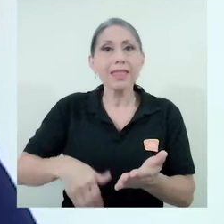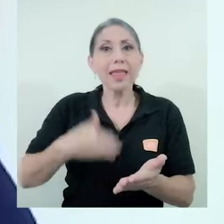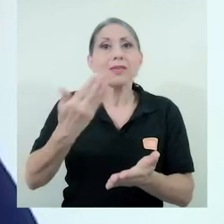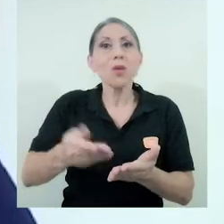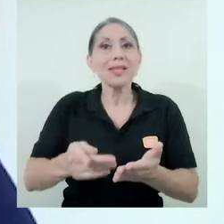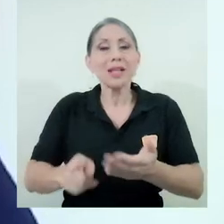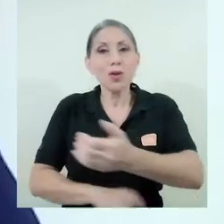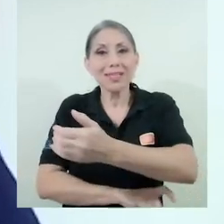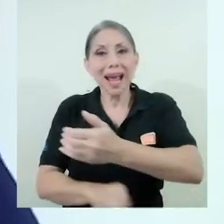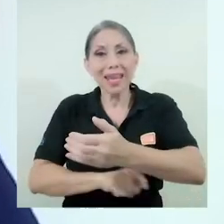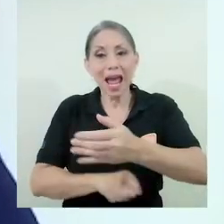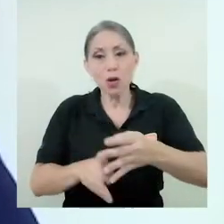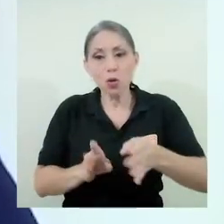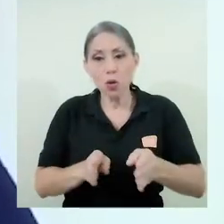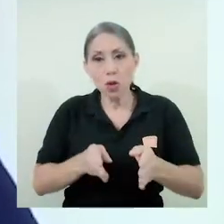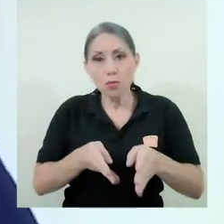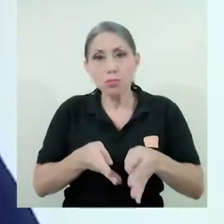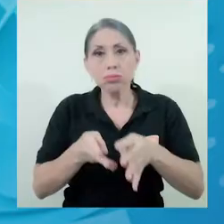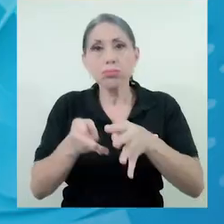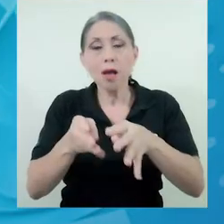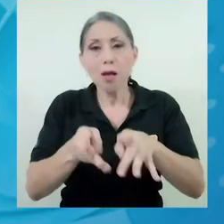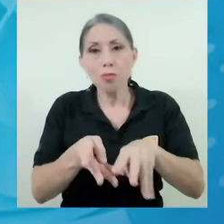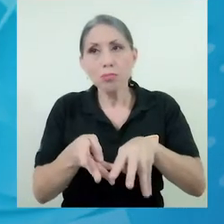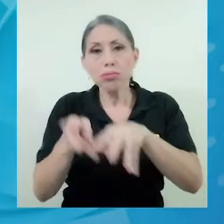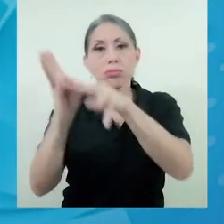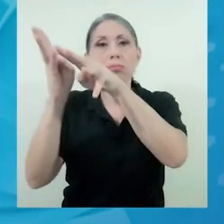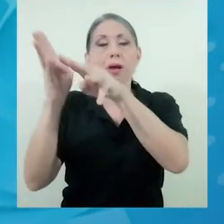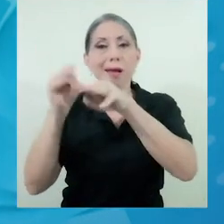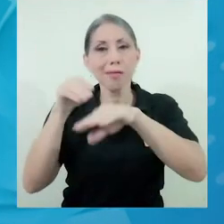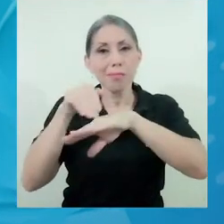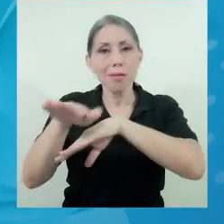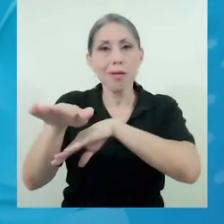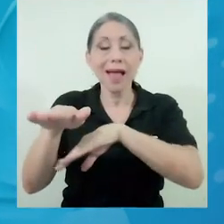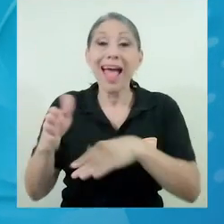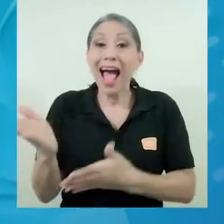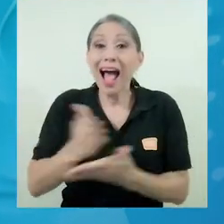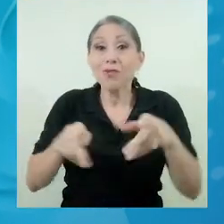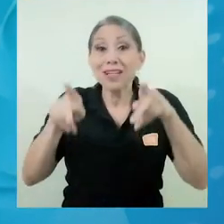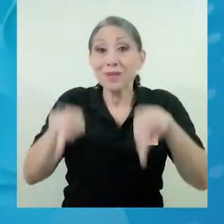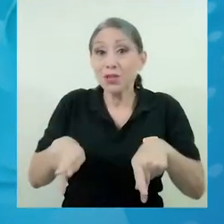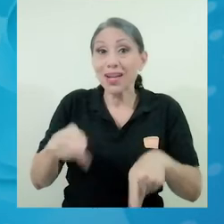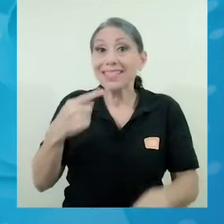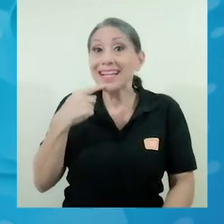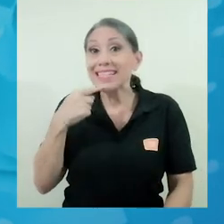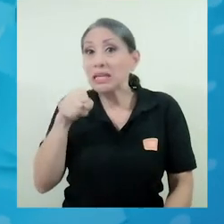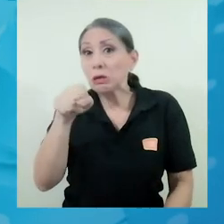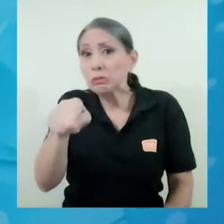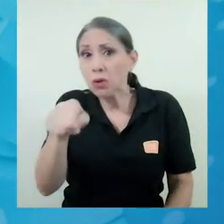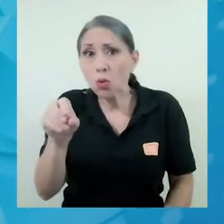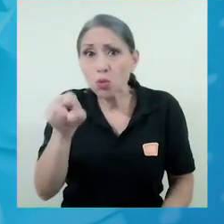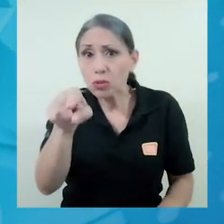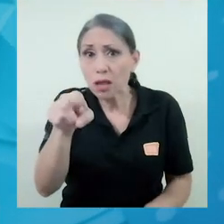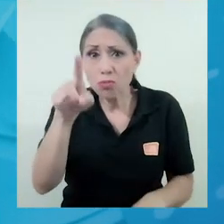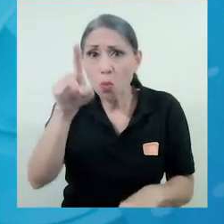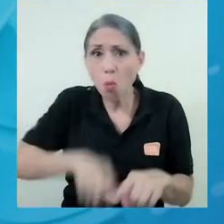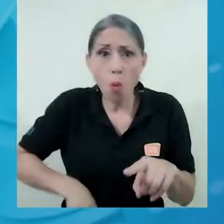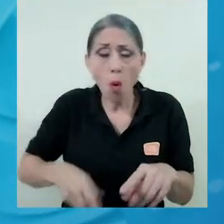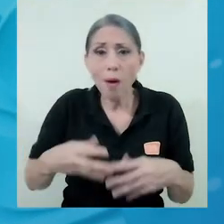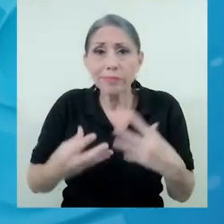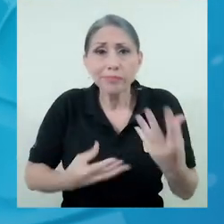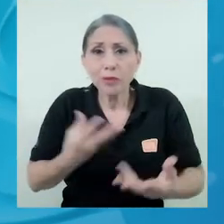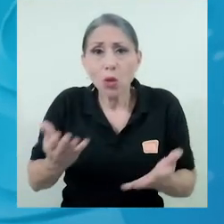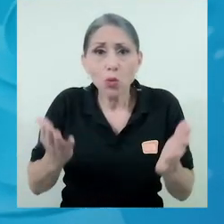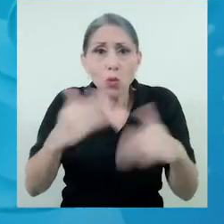firmaron y lo escanearon y lo subieron y personas a las cuales se les dio la indicación de que en caso de no contar